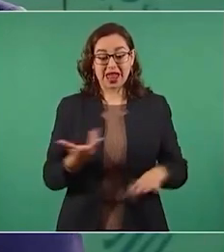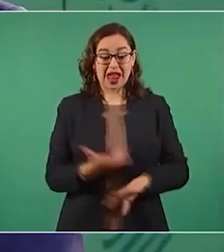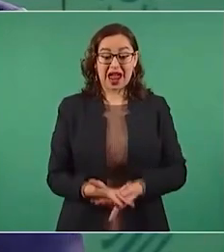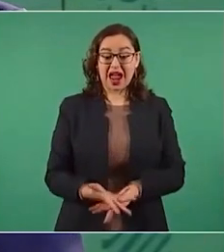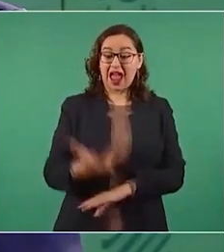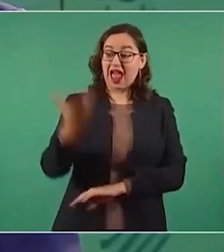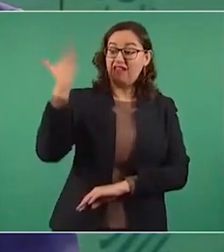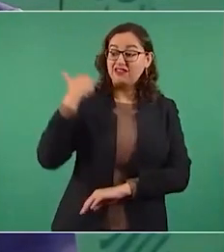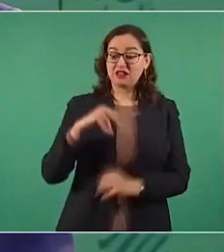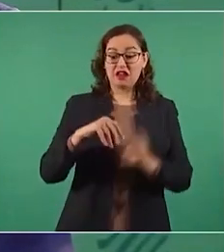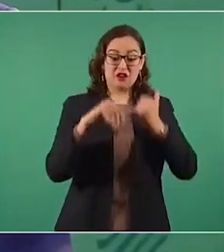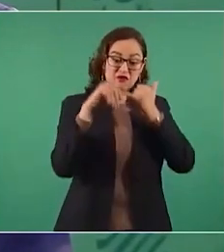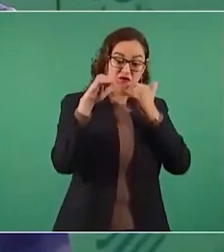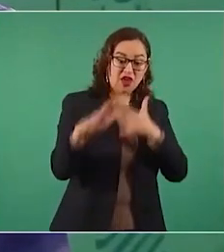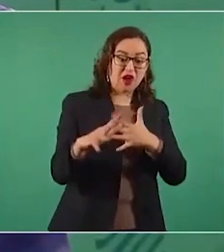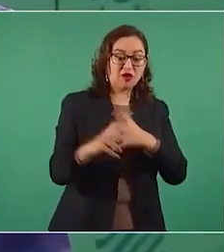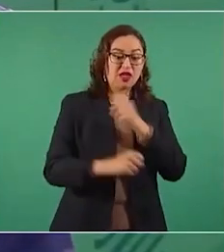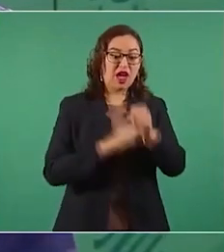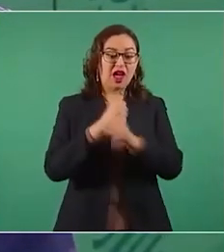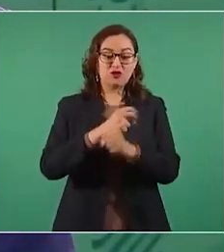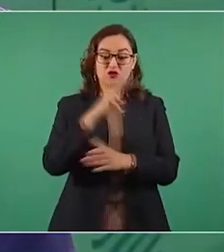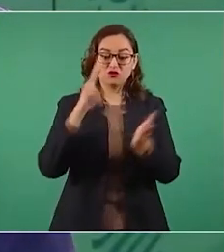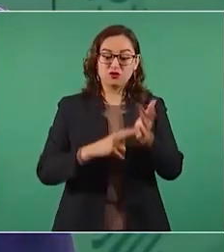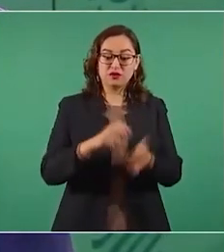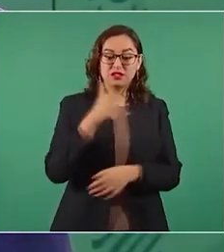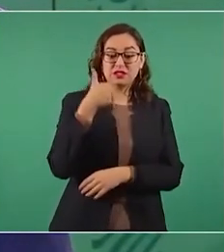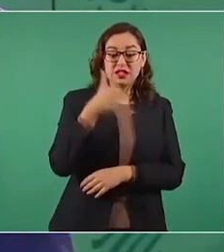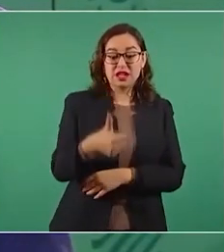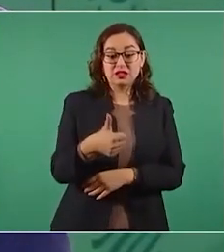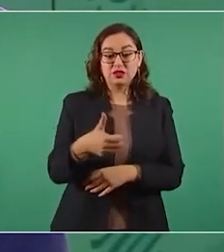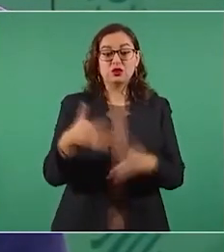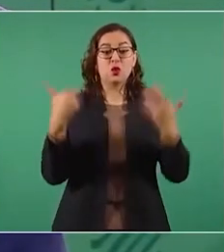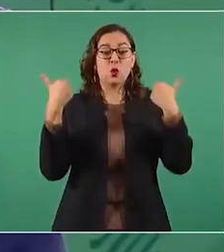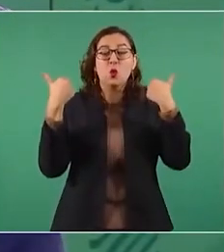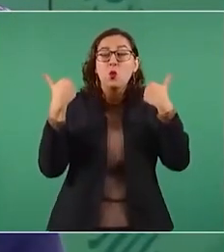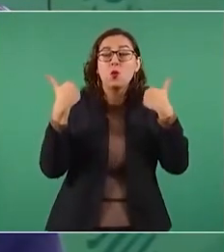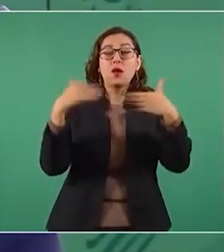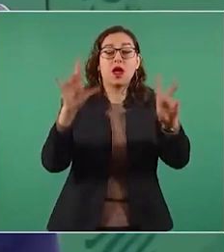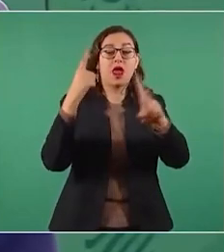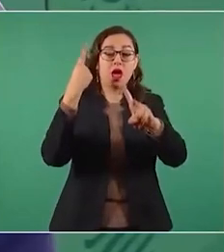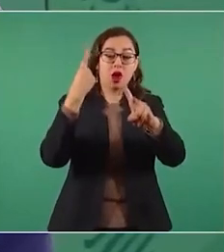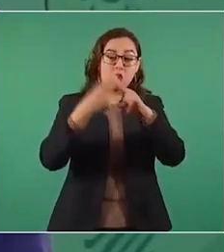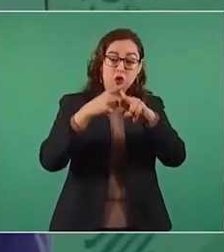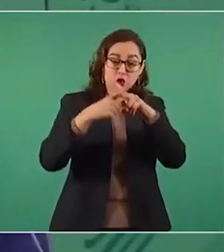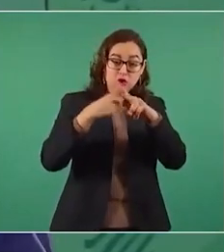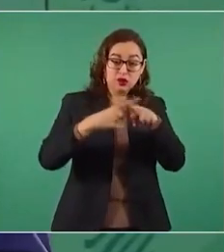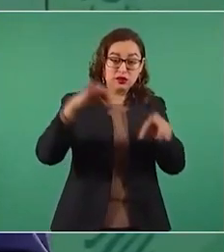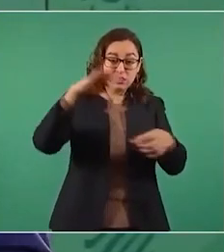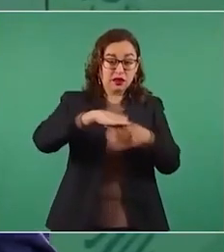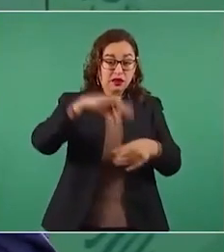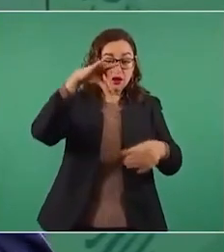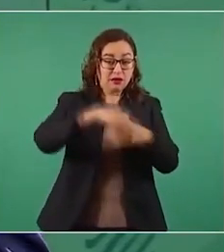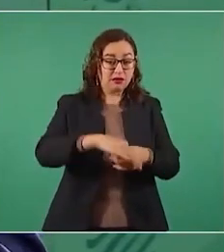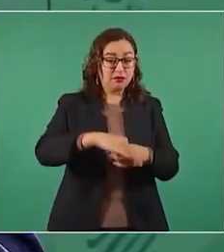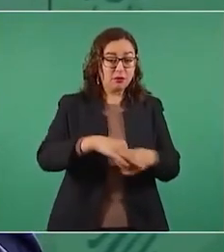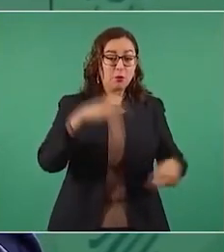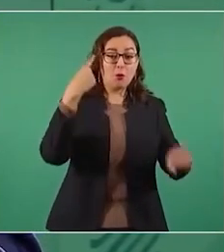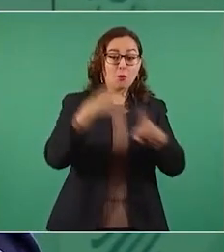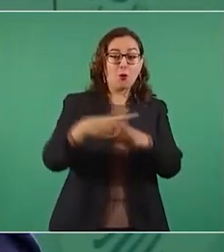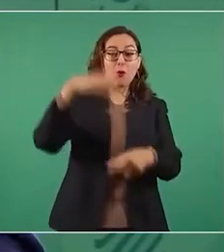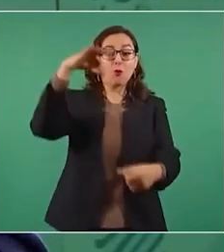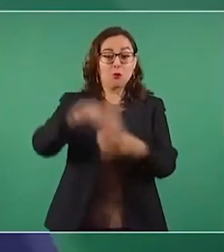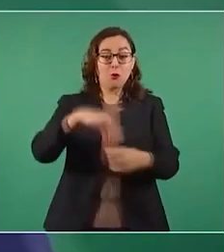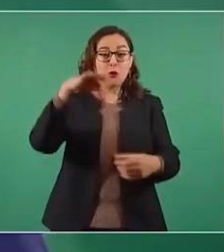en el 2006? Voto por voto, casilla por casilla, voto por